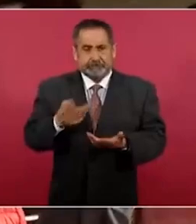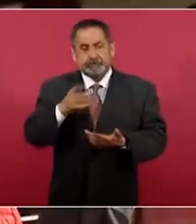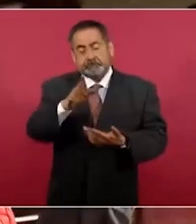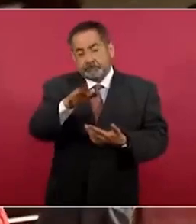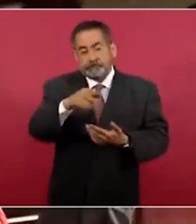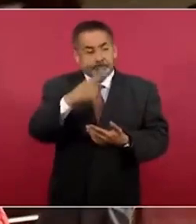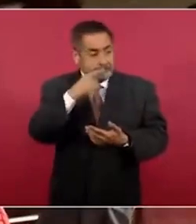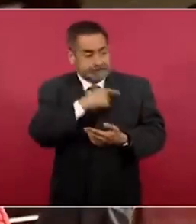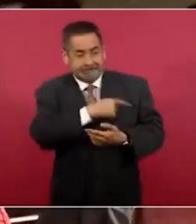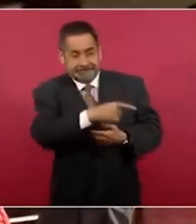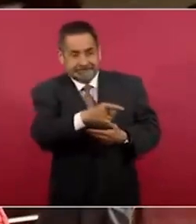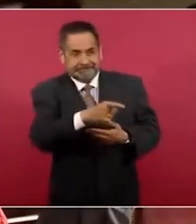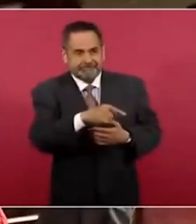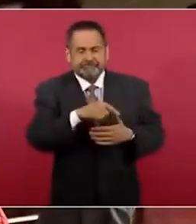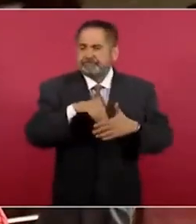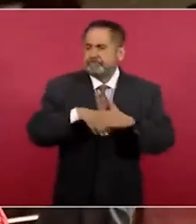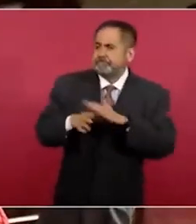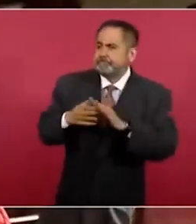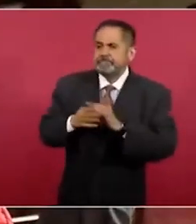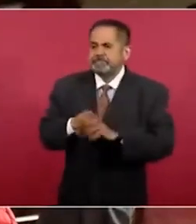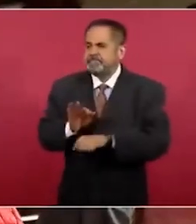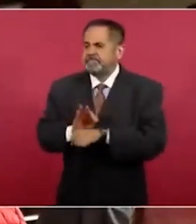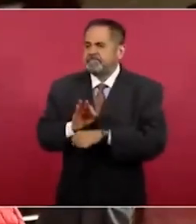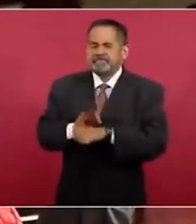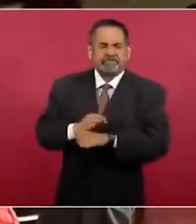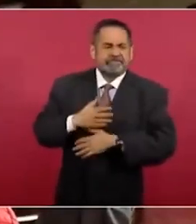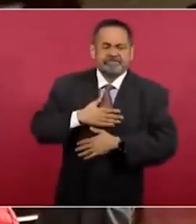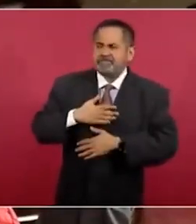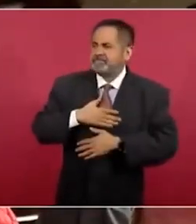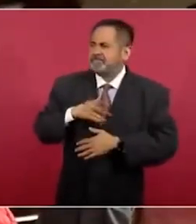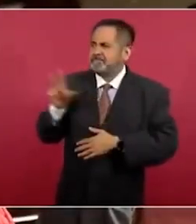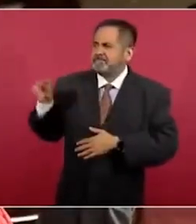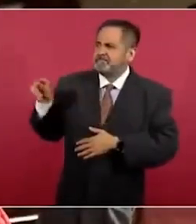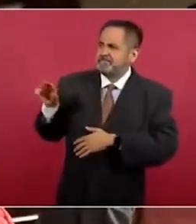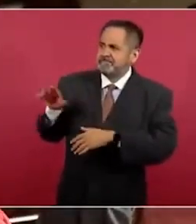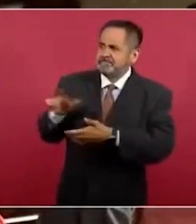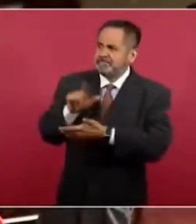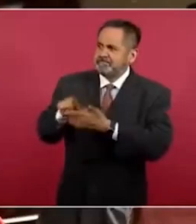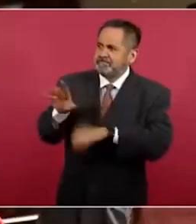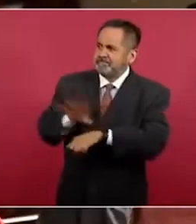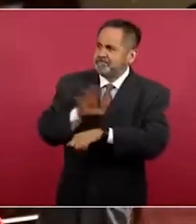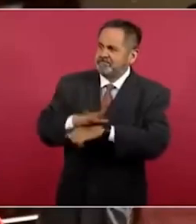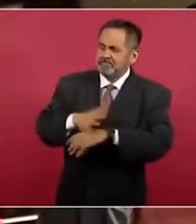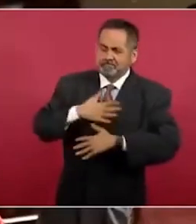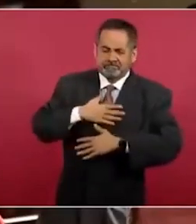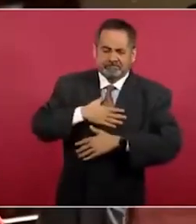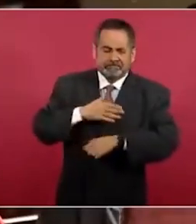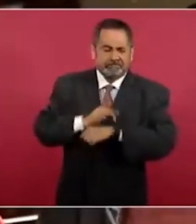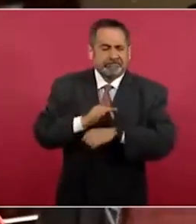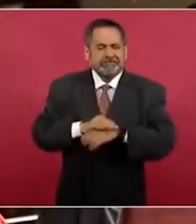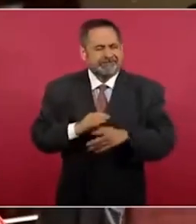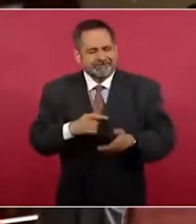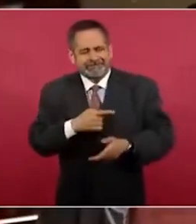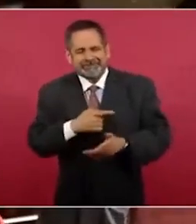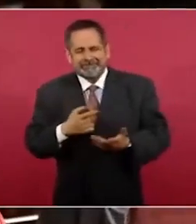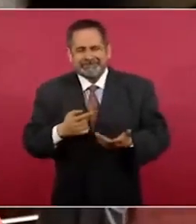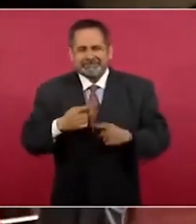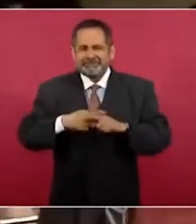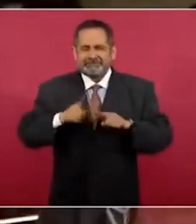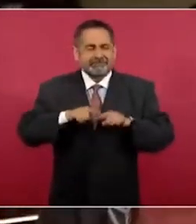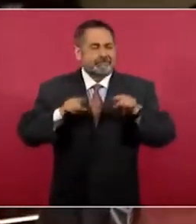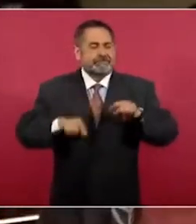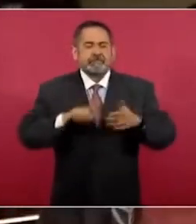intereses que están defendiendo estos personeros, pues están en diferentes